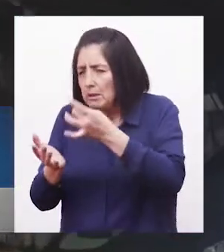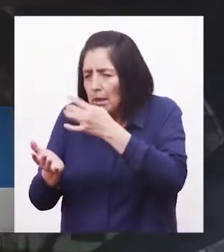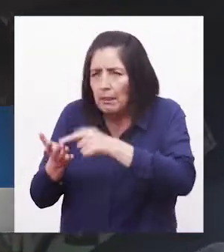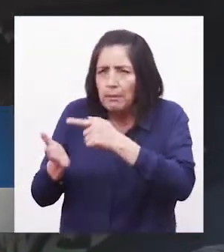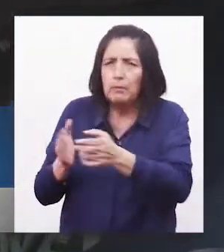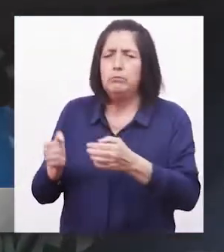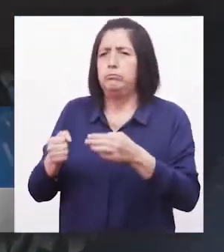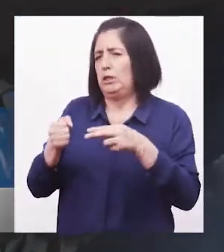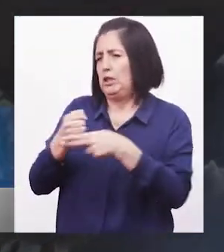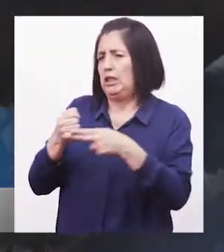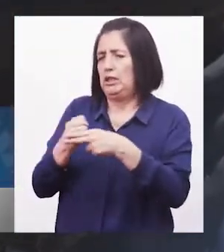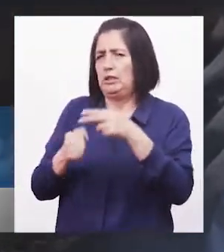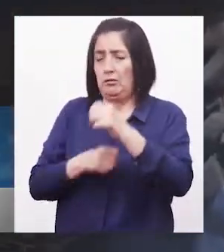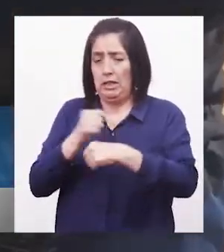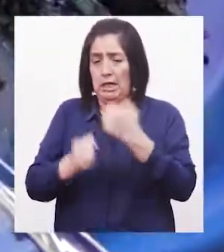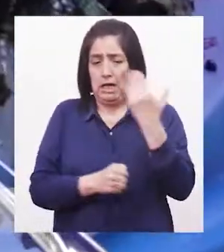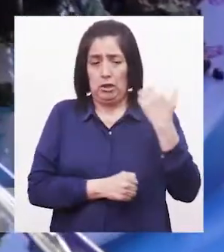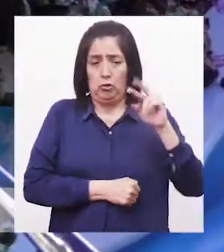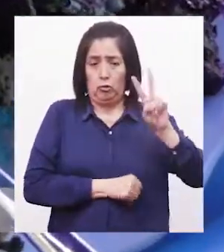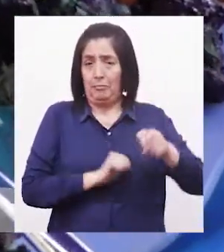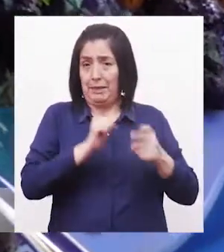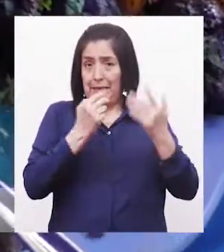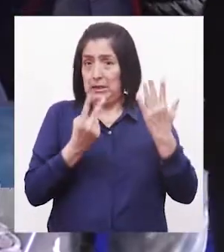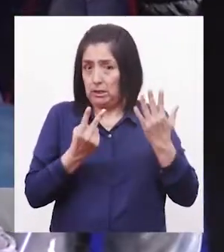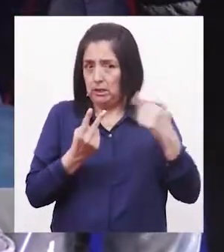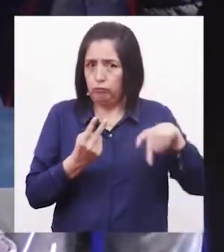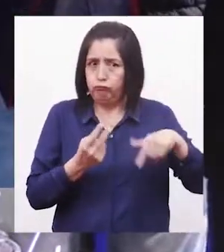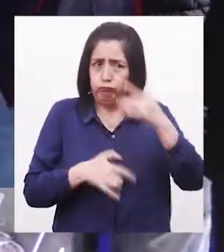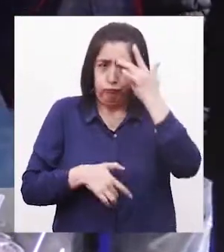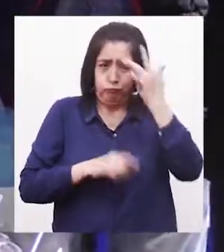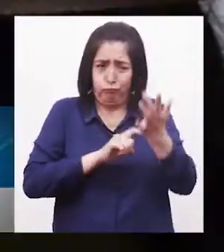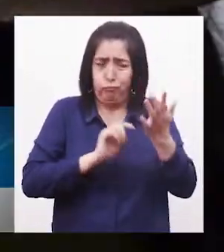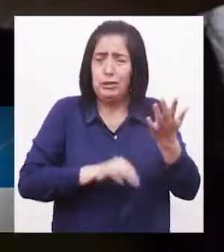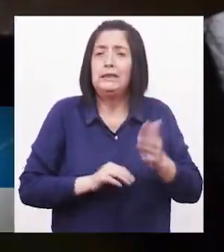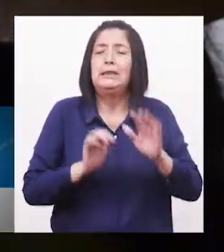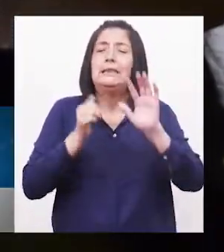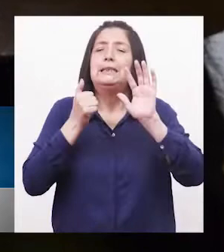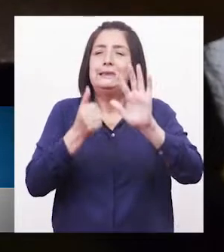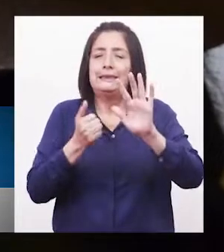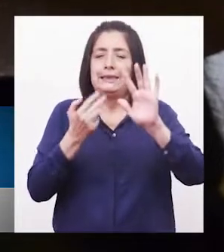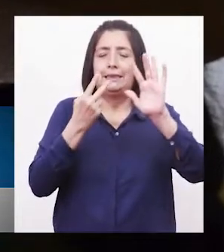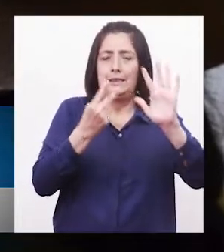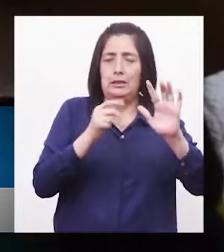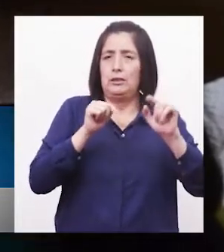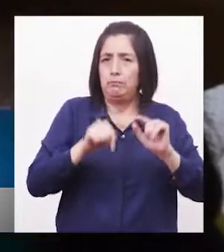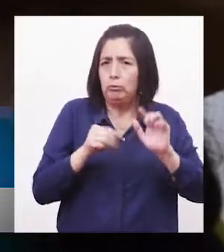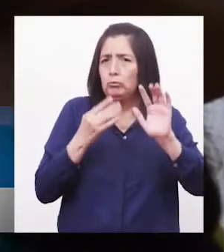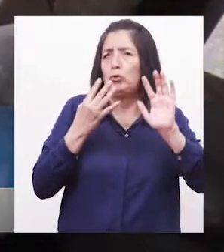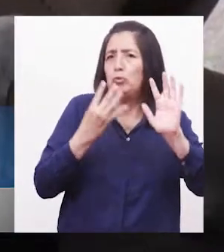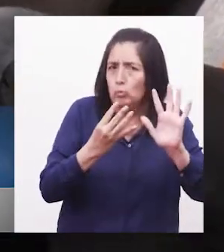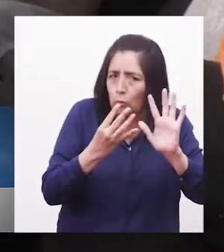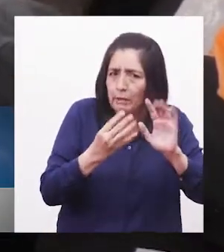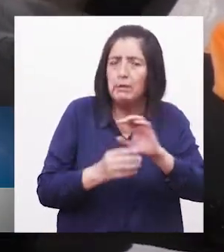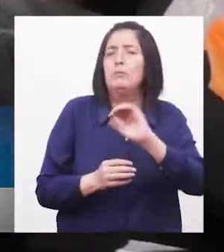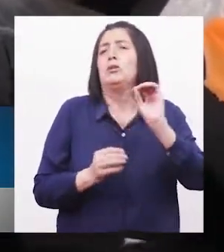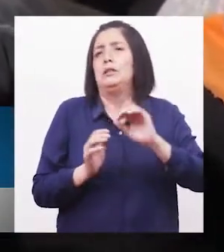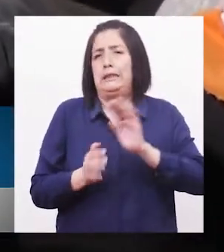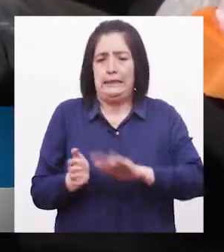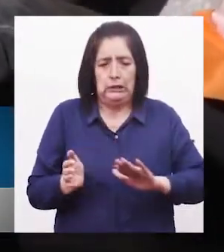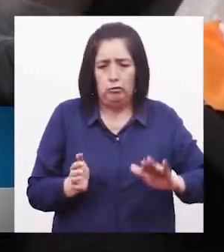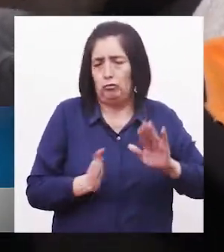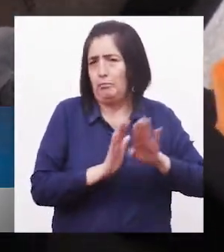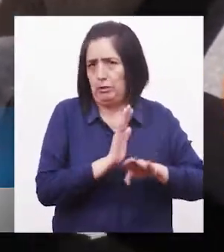desde el año 2017, donde la anemia alcanzaba el 67.9% en los niños menores de 3 años.